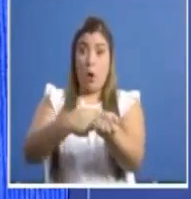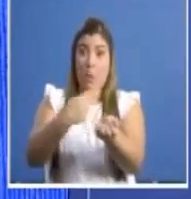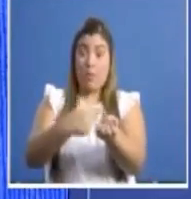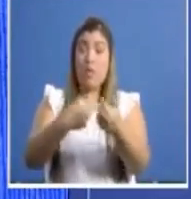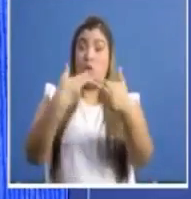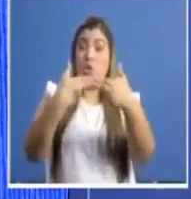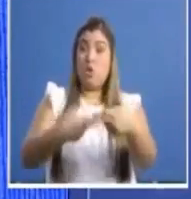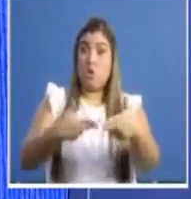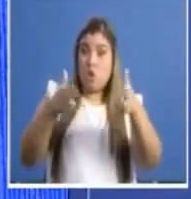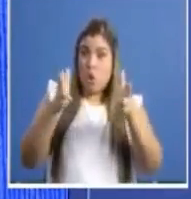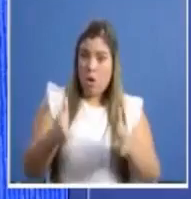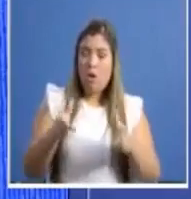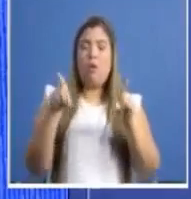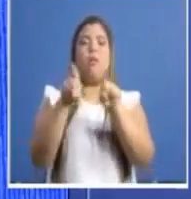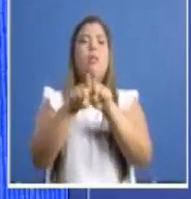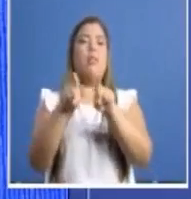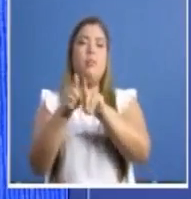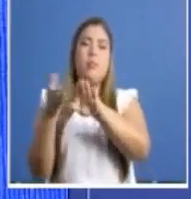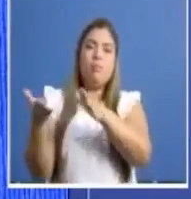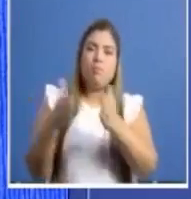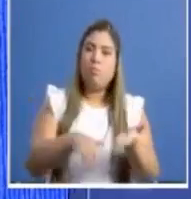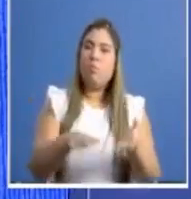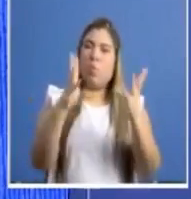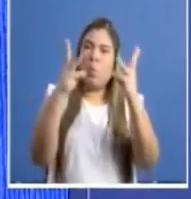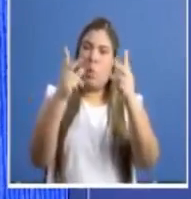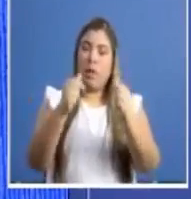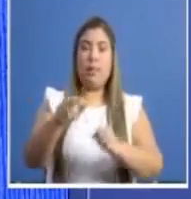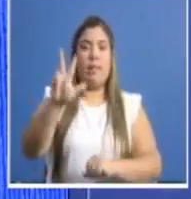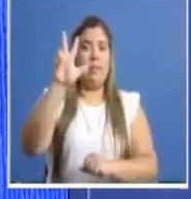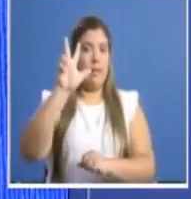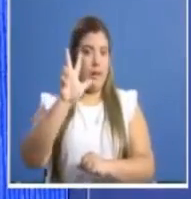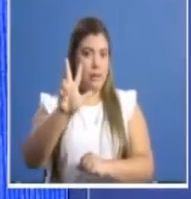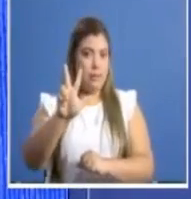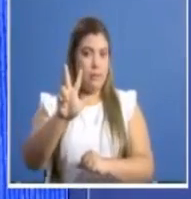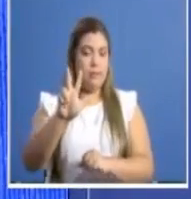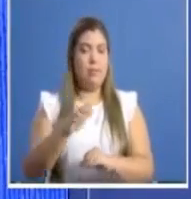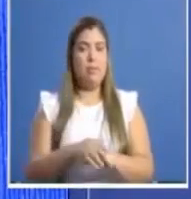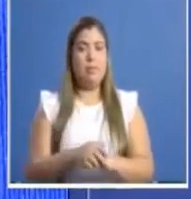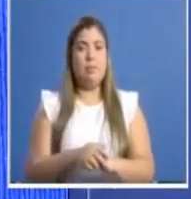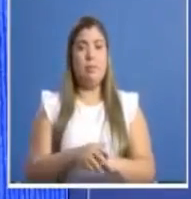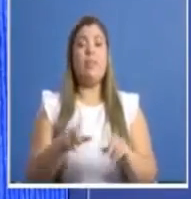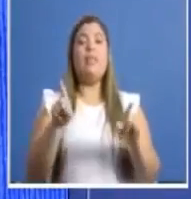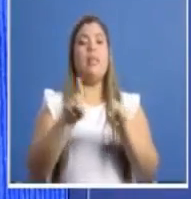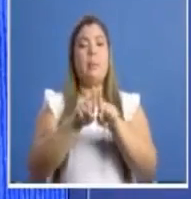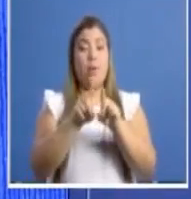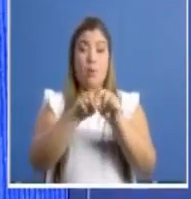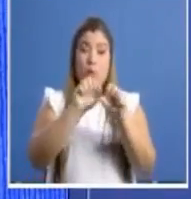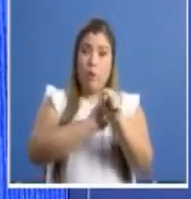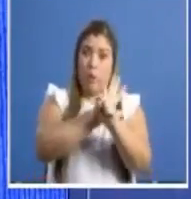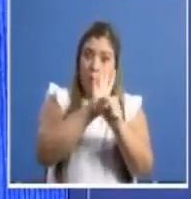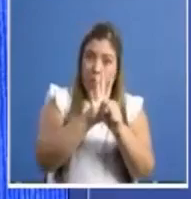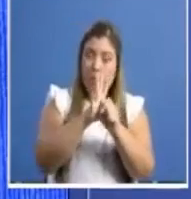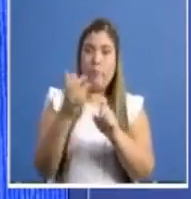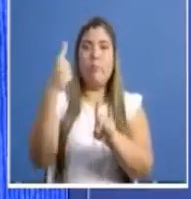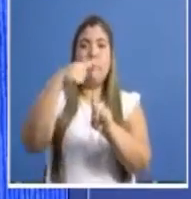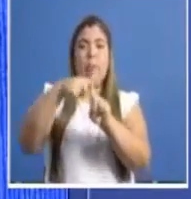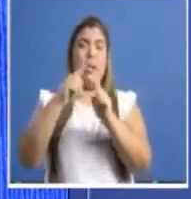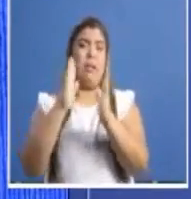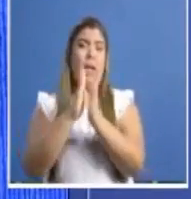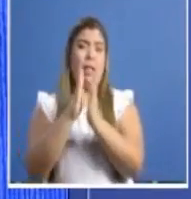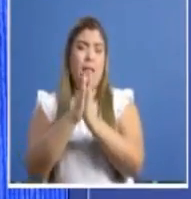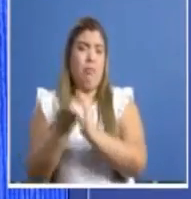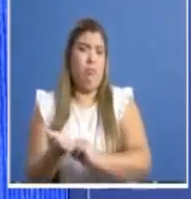también hubo defunciones, 3, también tenían factor de riesgo como edad e